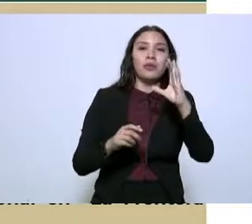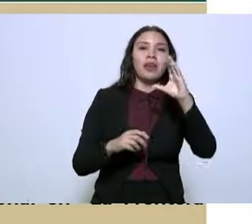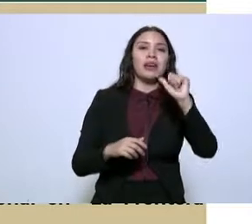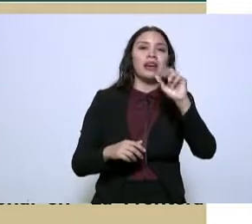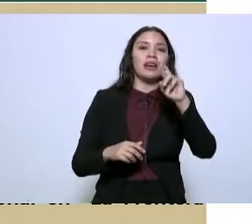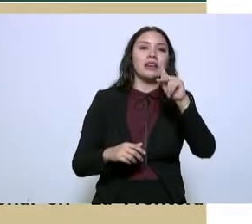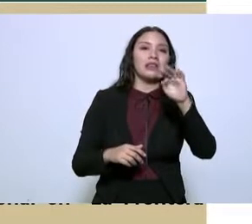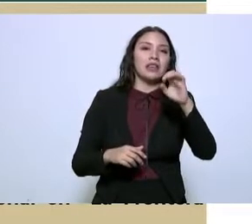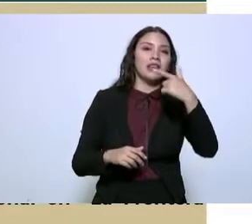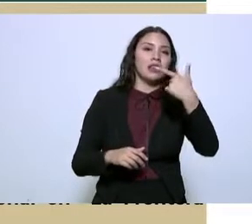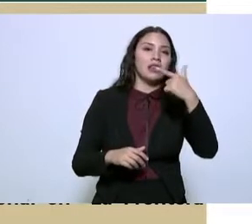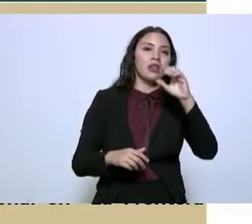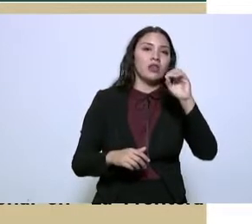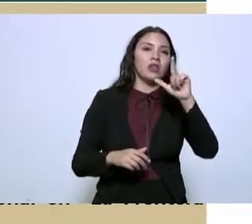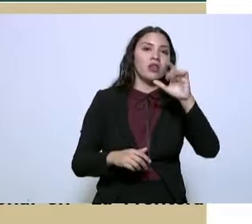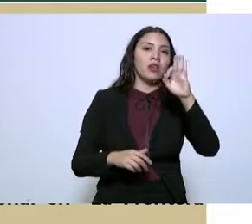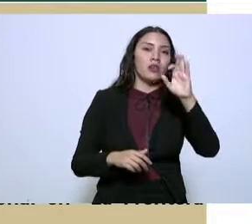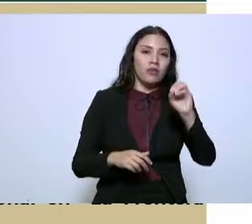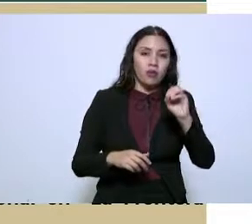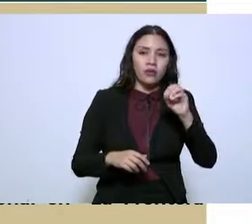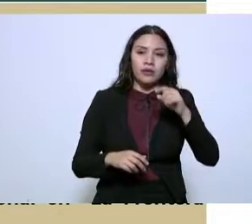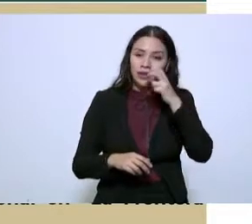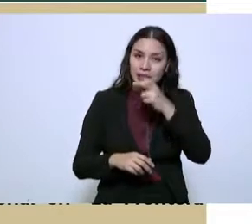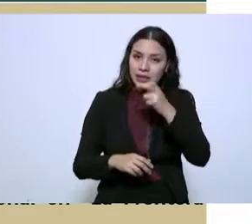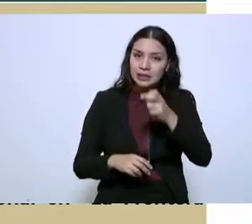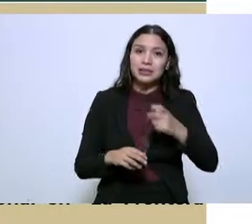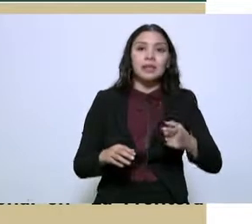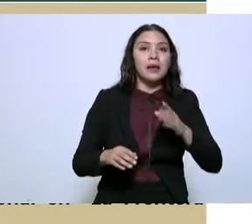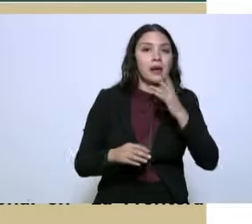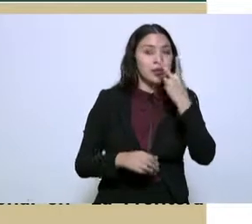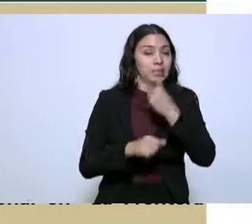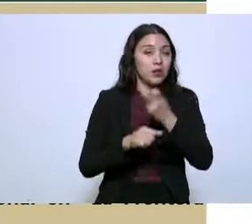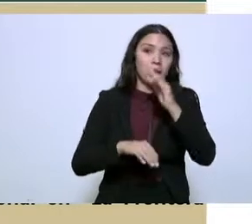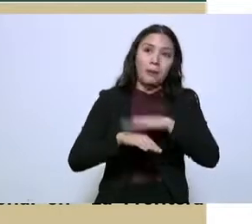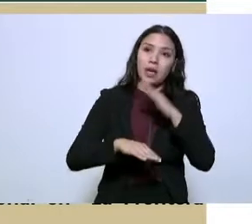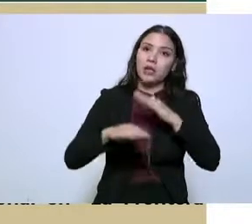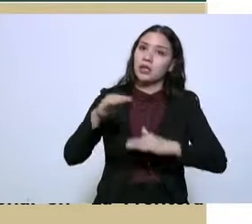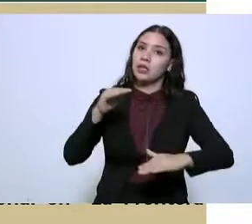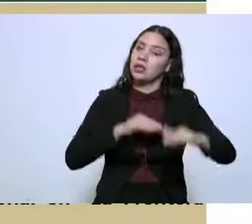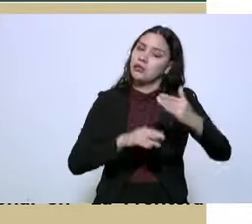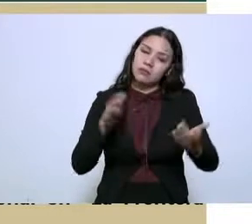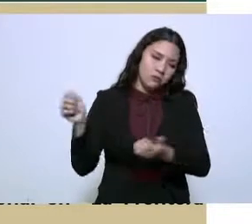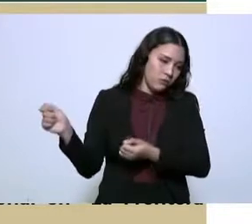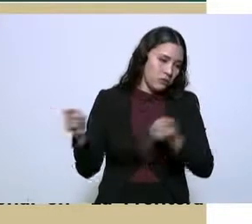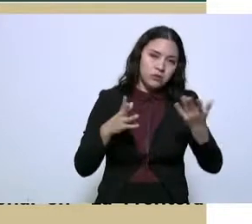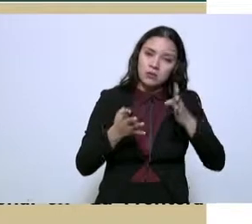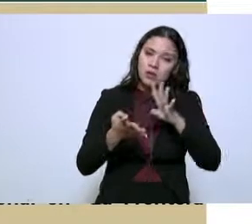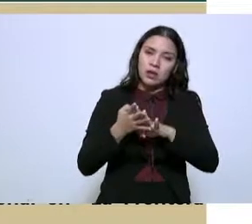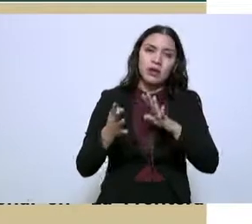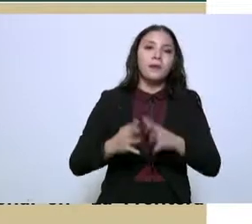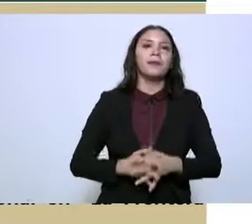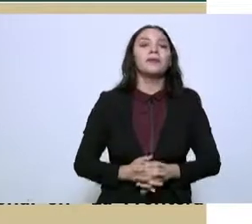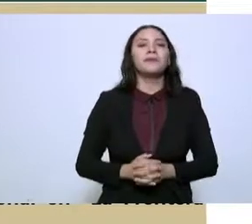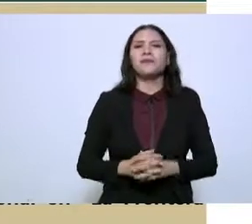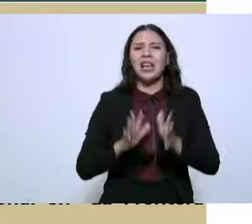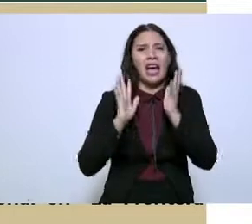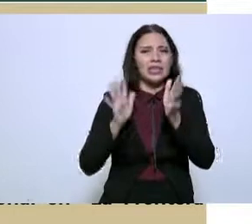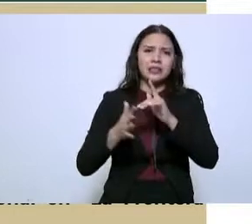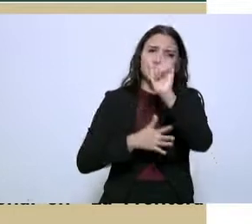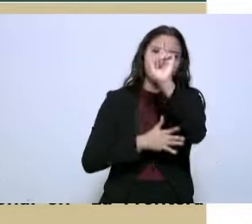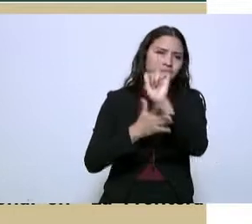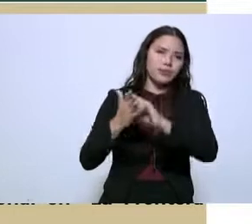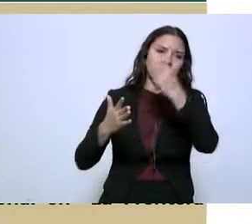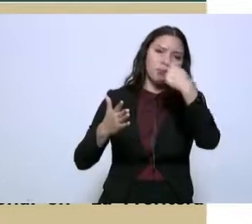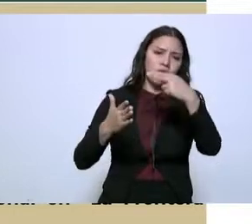fracción Ciclones, que era el segundo hombre en importancia dentro de este cártel. Y así hemos